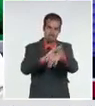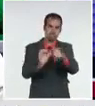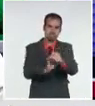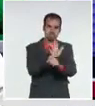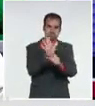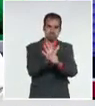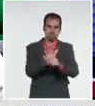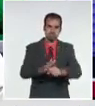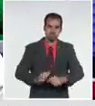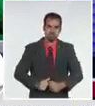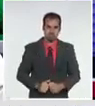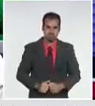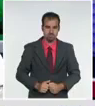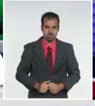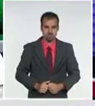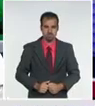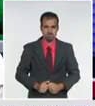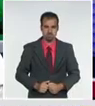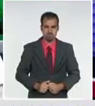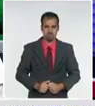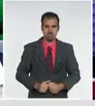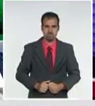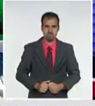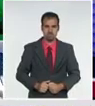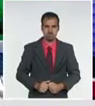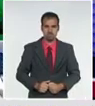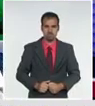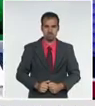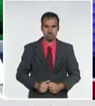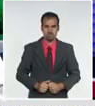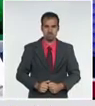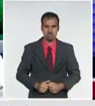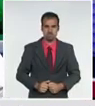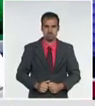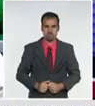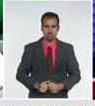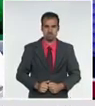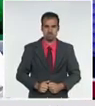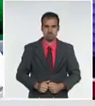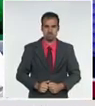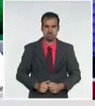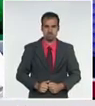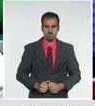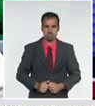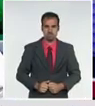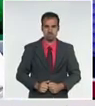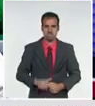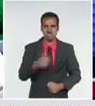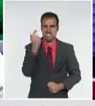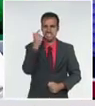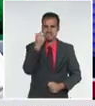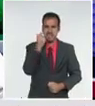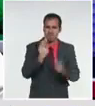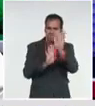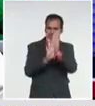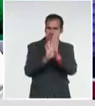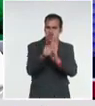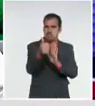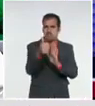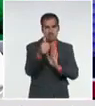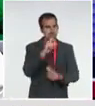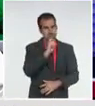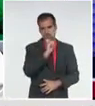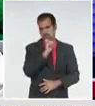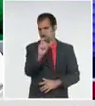tuvo una evolución relativamente corta y hacía la gravedad